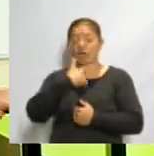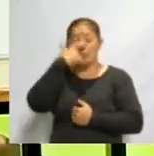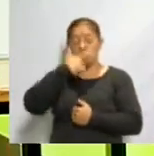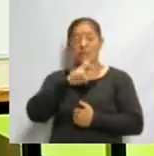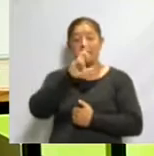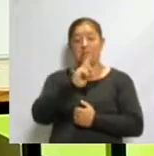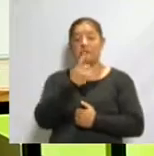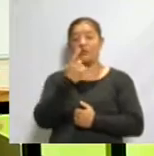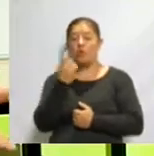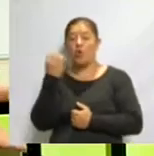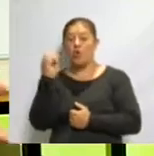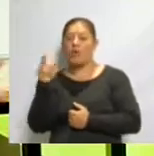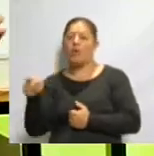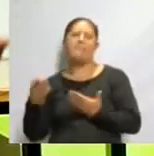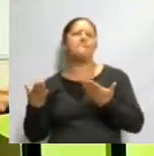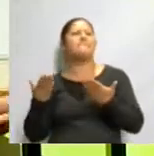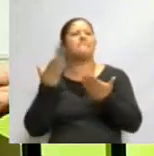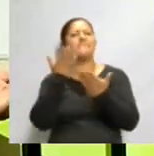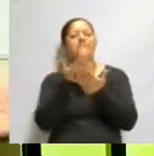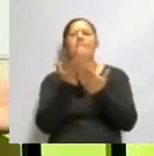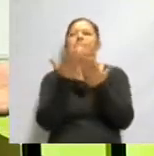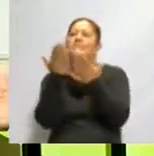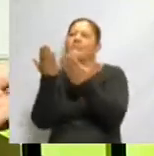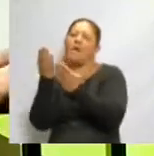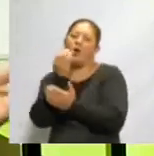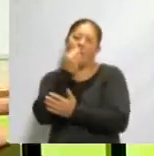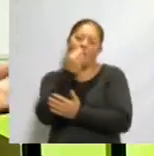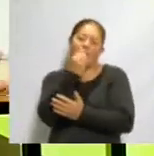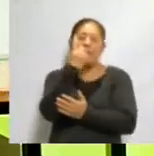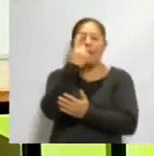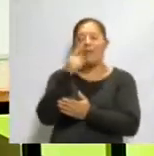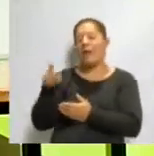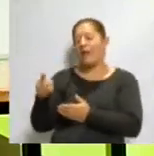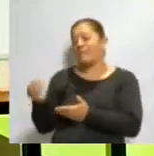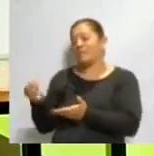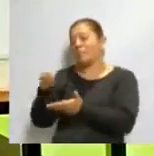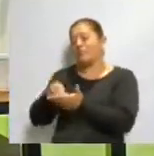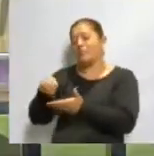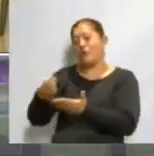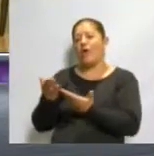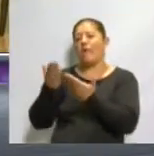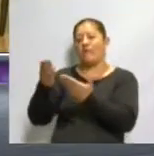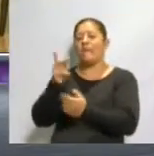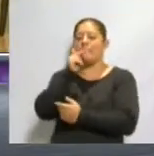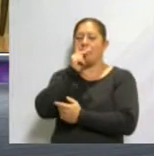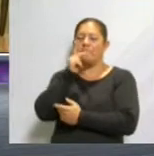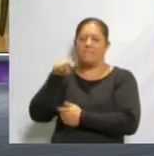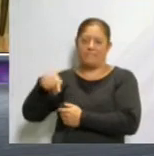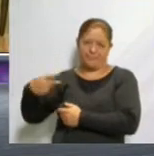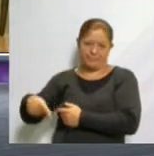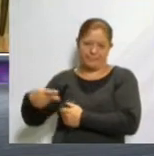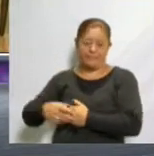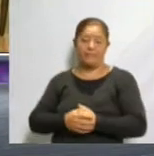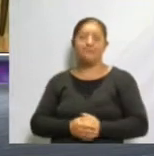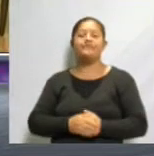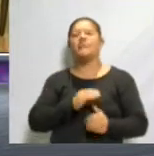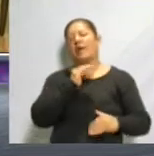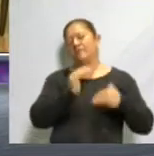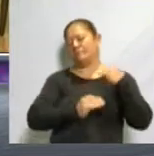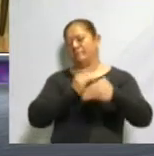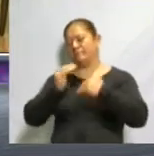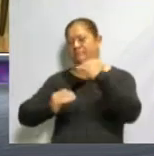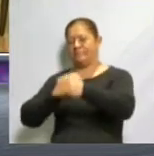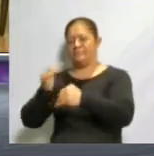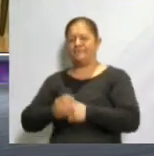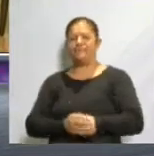octubre a solicitar calaverita, decir, comida para poder poner la ofrenda de sus padres. Entonces, bueno, con el paso del tiempo,